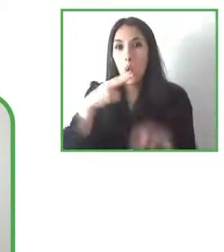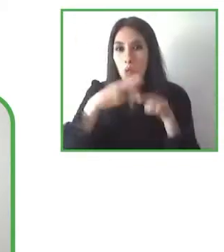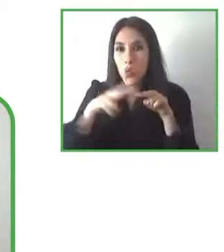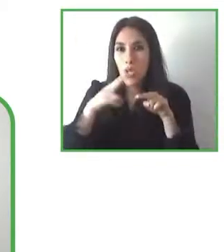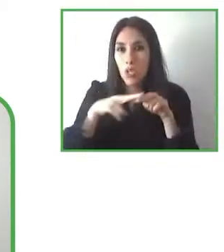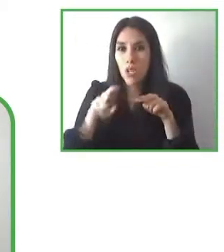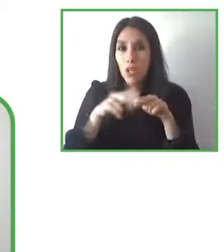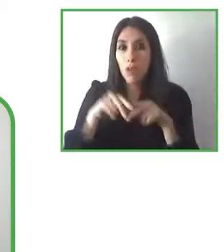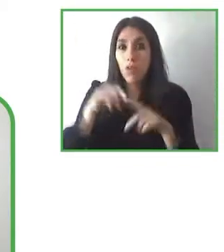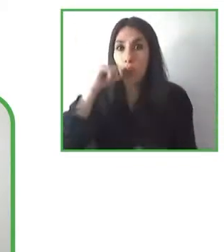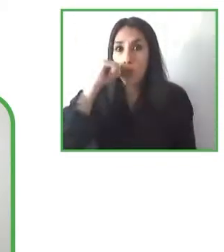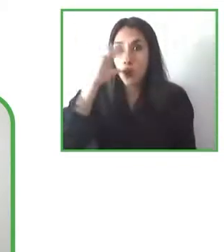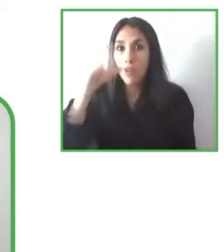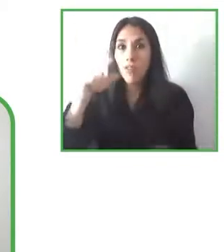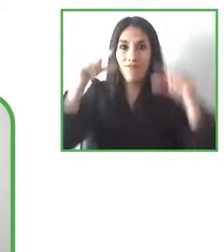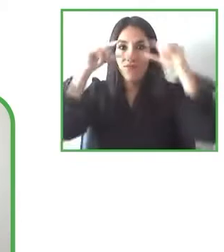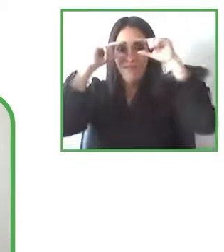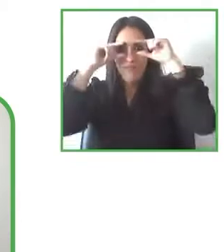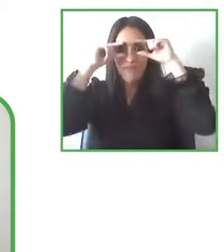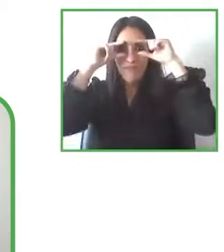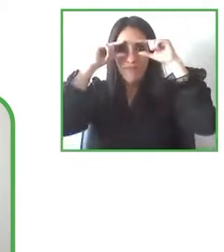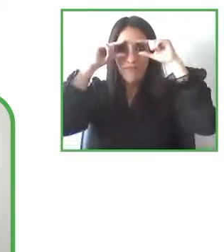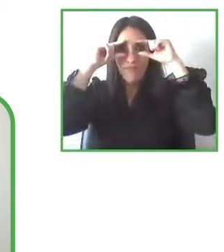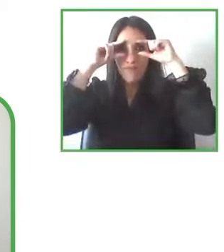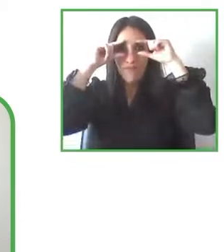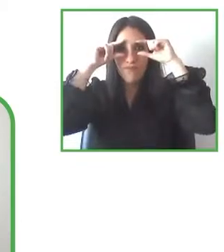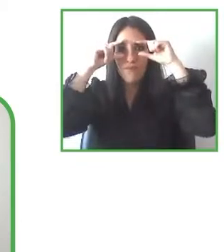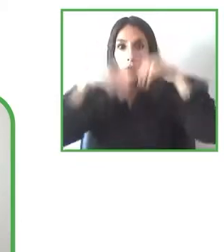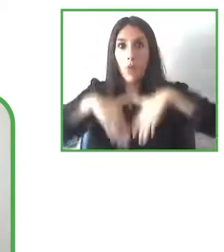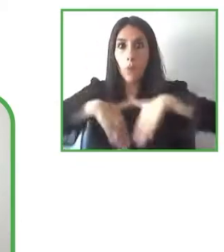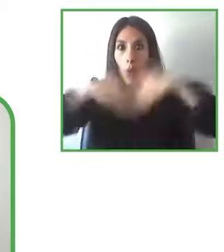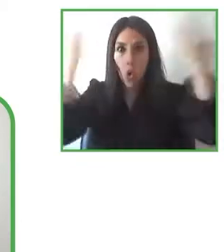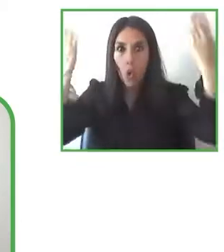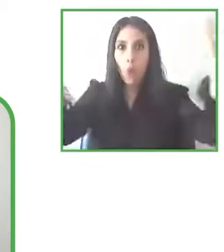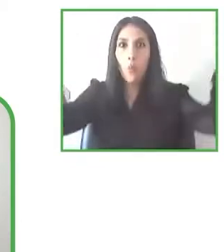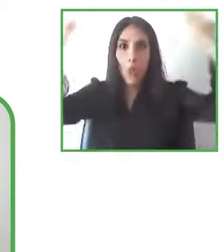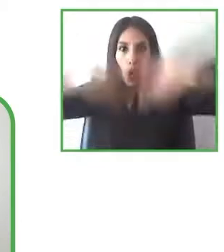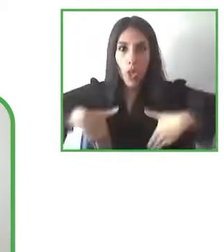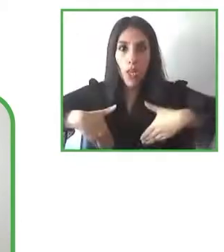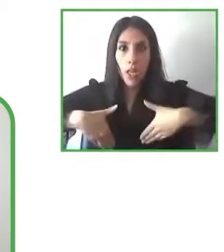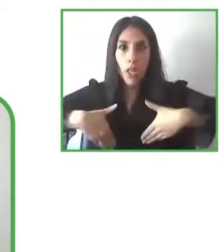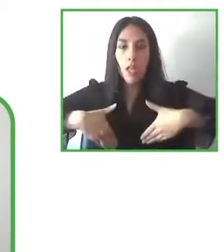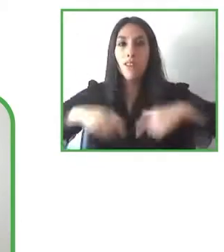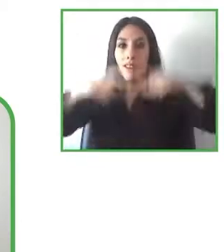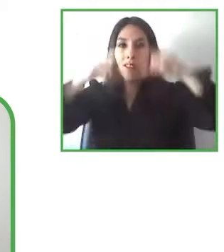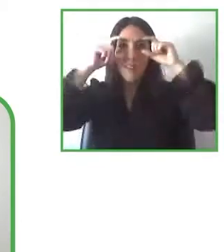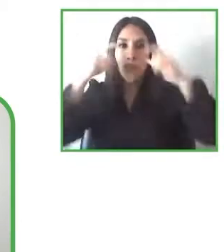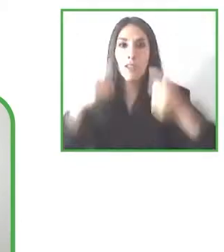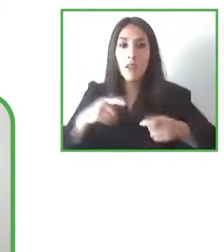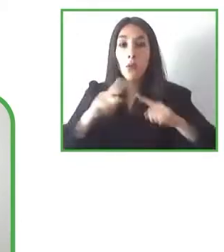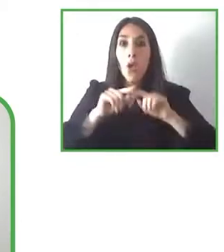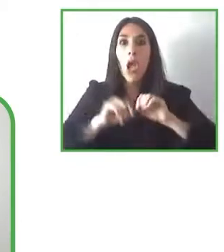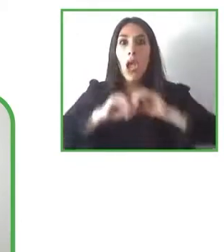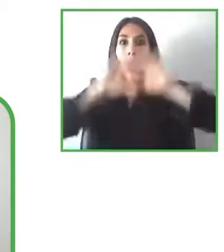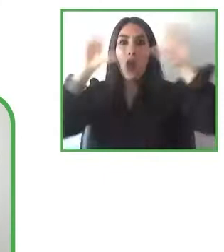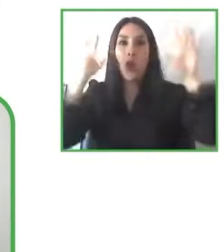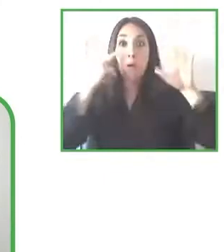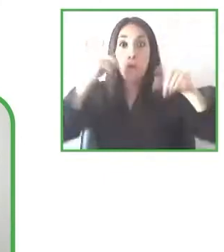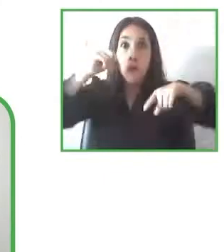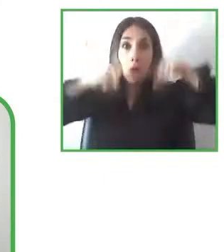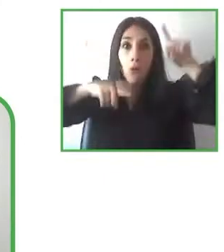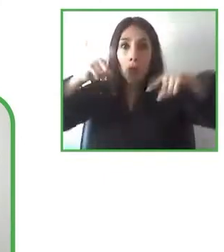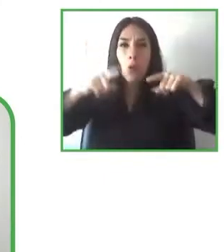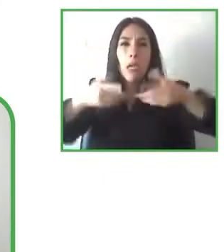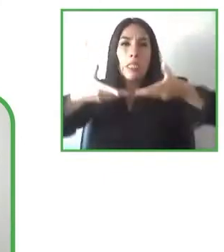tenemos estos lentes que no son tan claros que no son tan son muy pesados y tenemos que